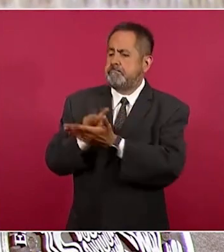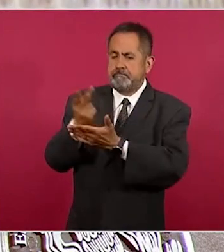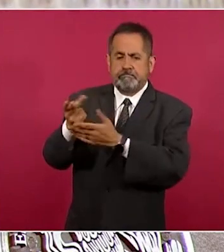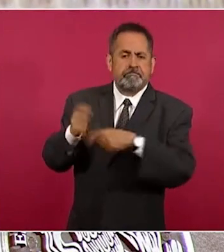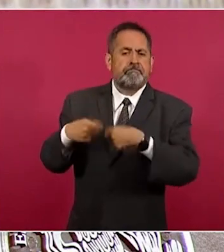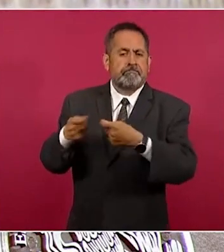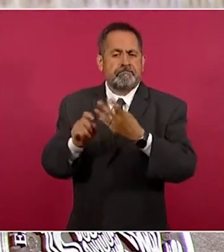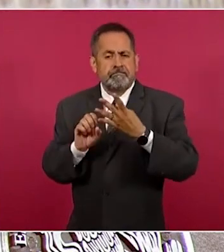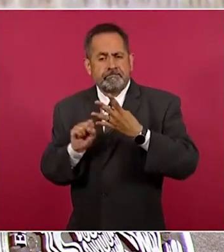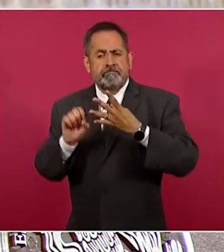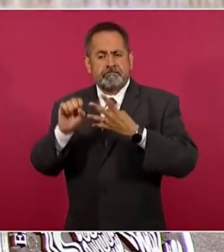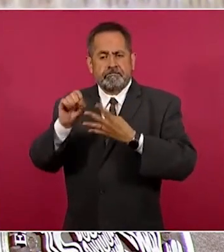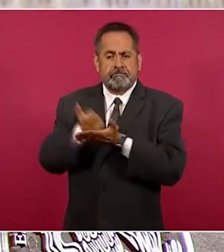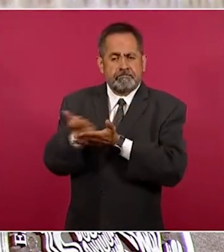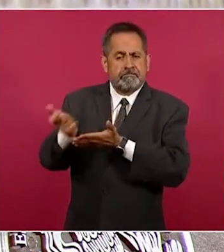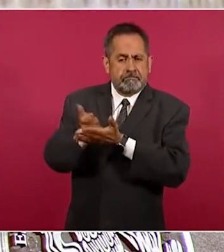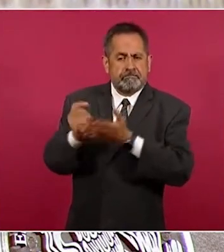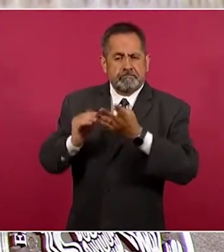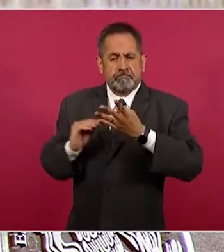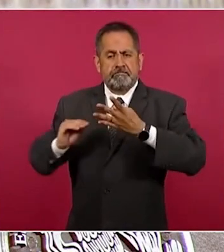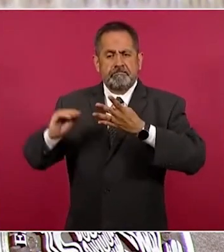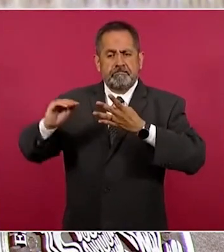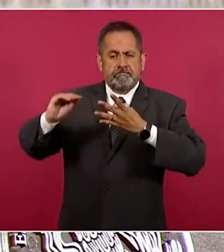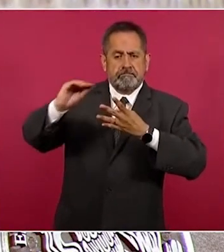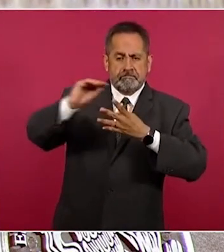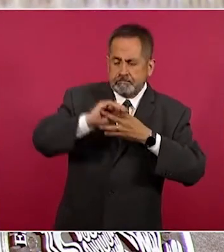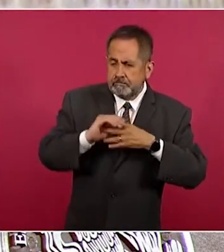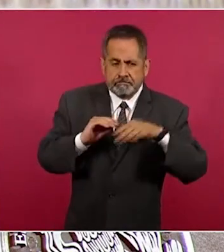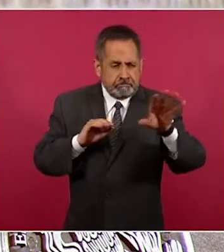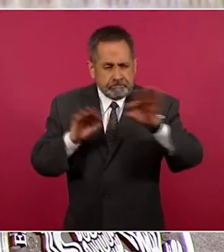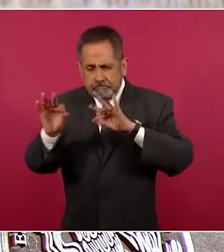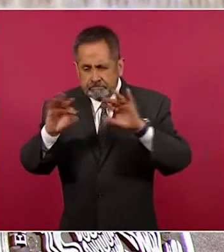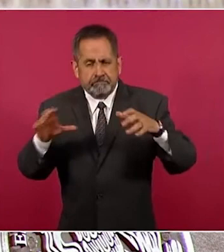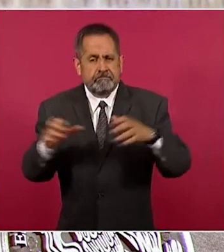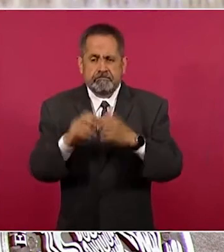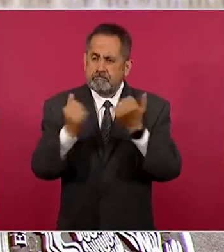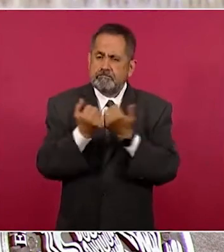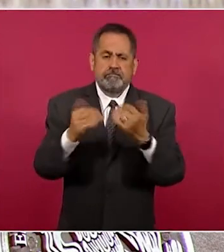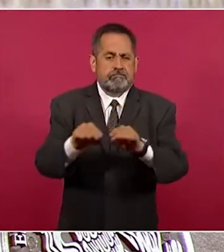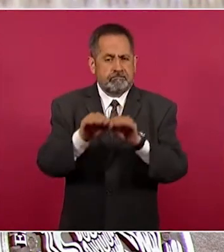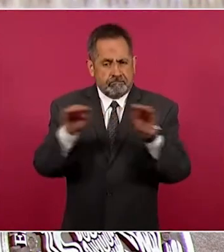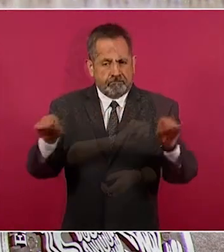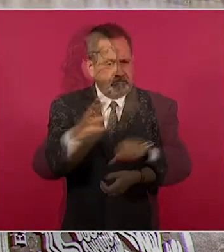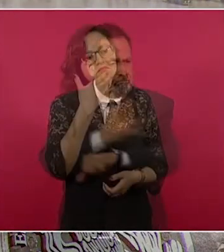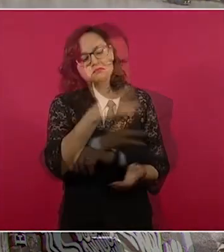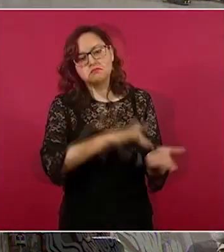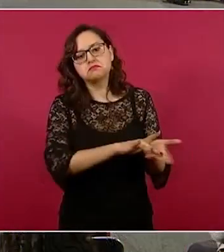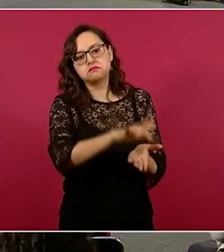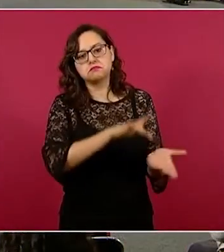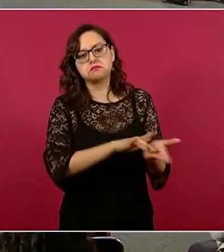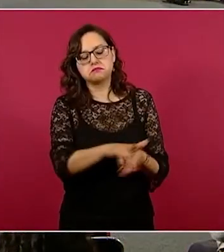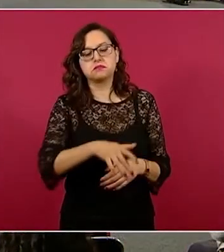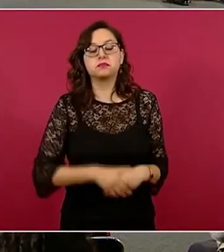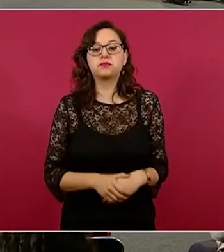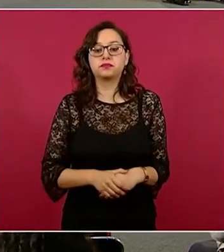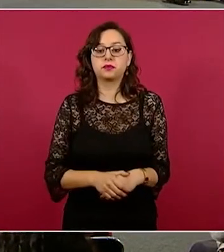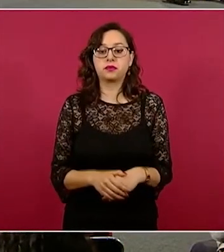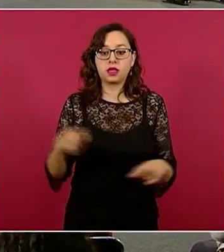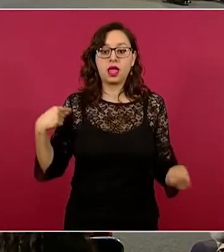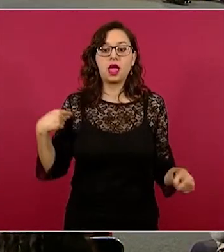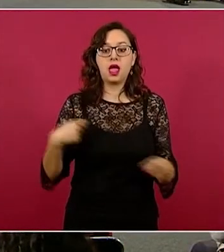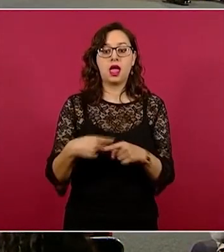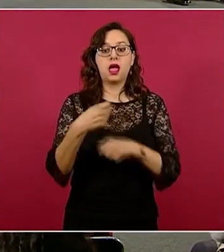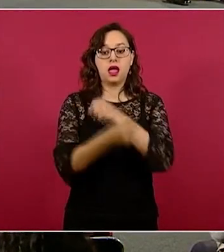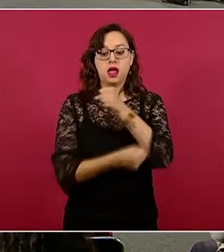promedio de 8.9 millones de beneficiarios. Ojalá que se logre este cometido. En este año el programa